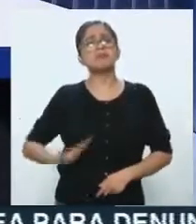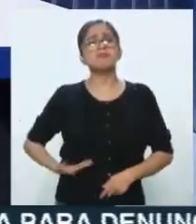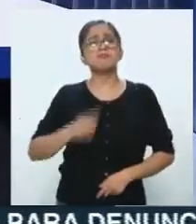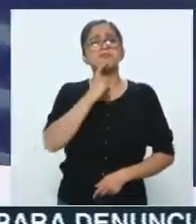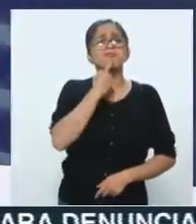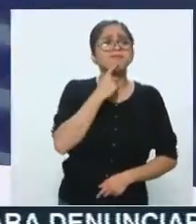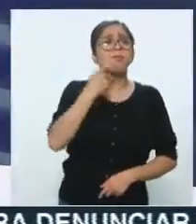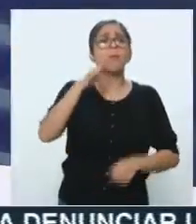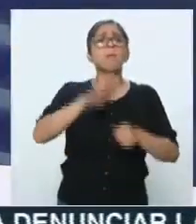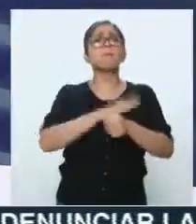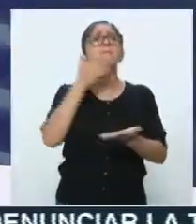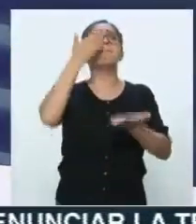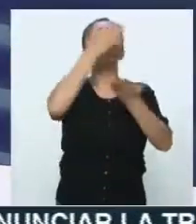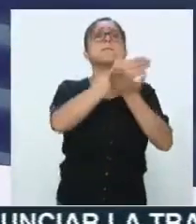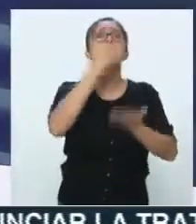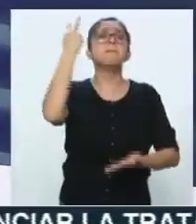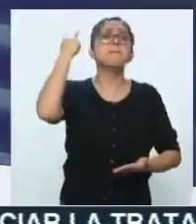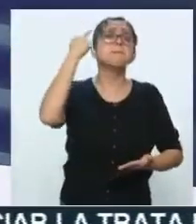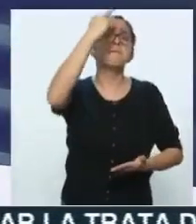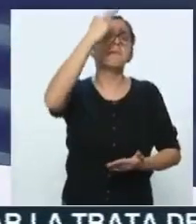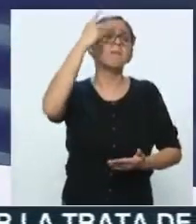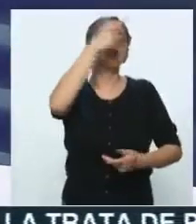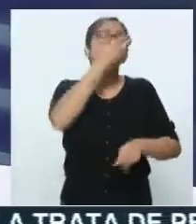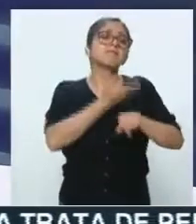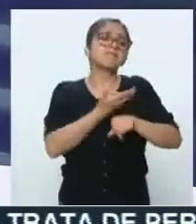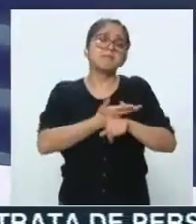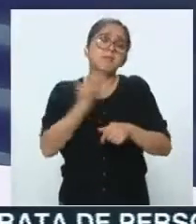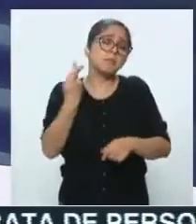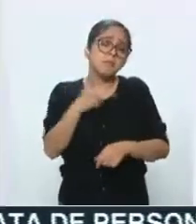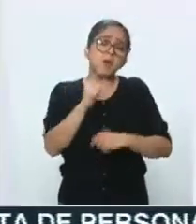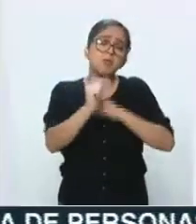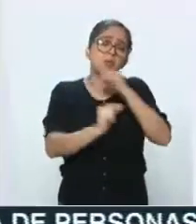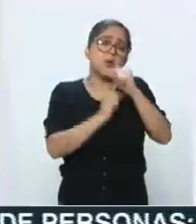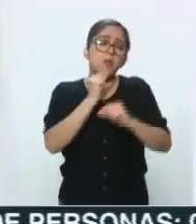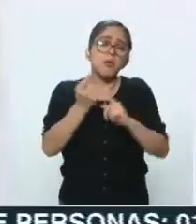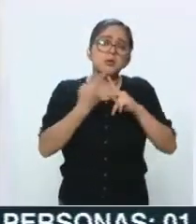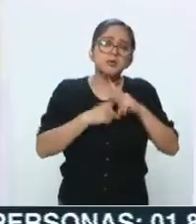este acuerdo que recién comienza, hay que regarlo. Víctor, muchísimas gracias por habernos acompañado.